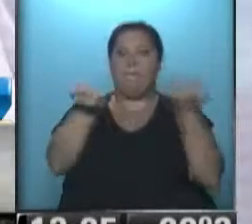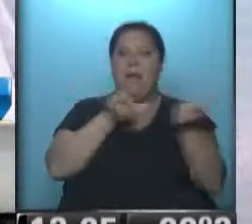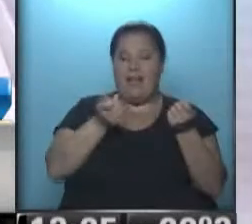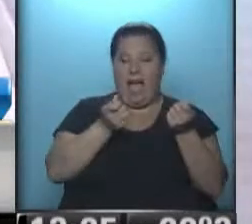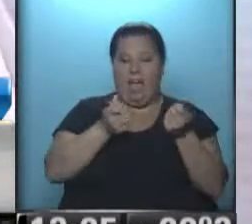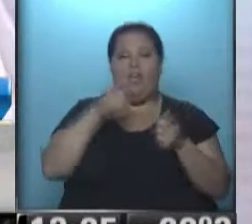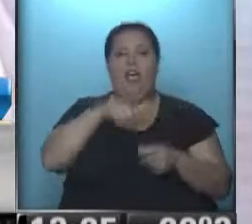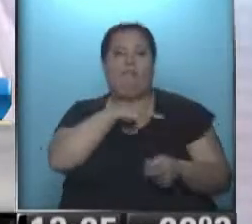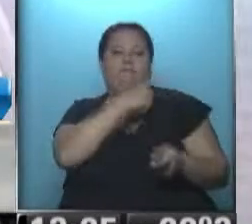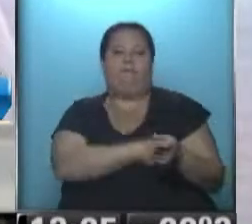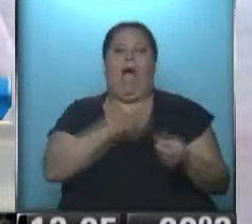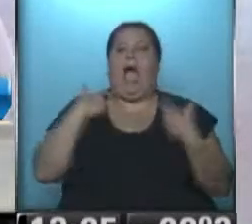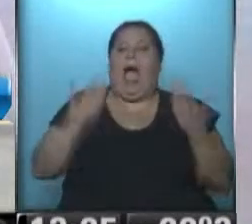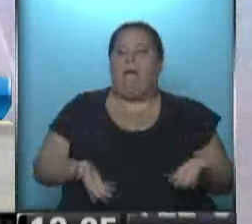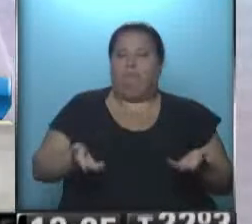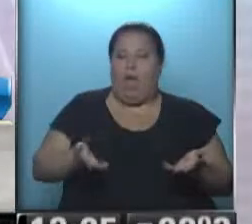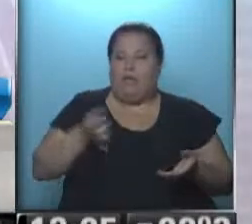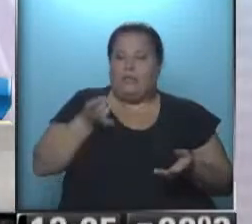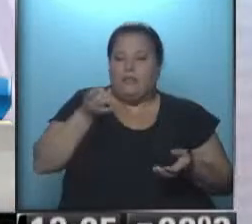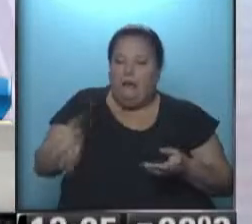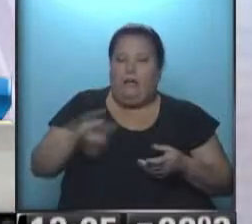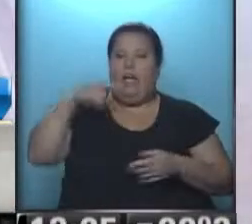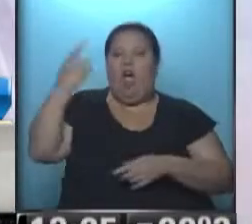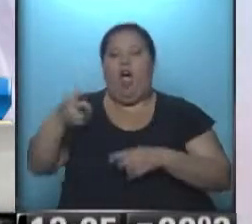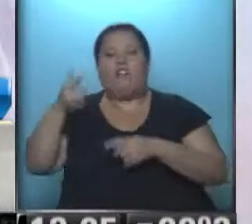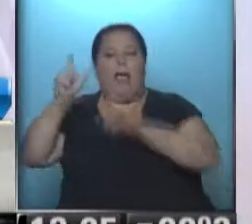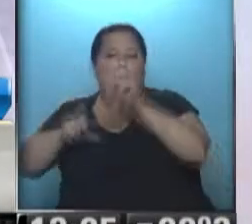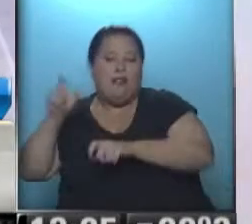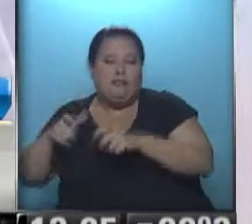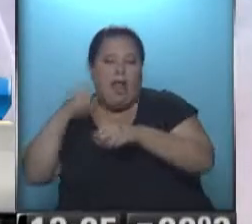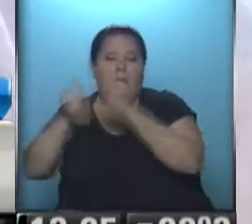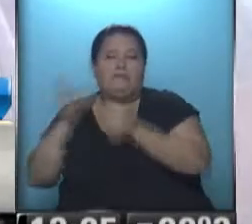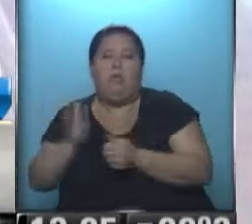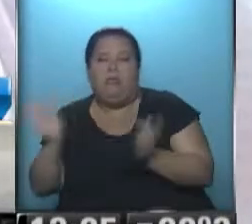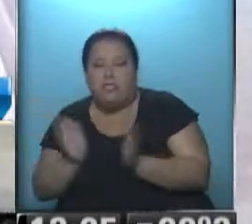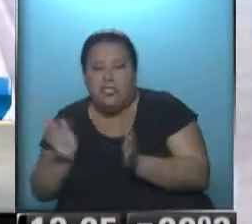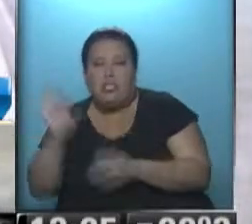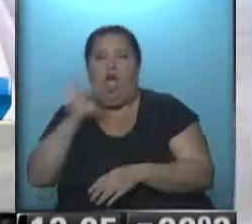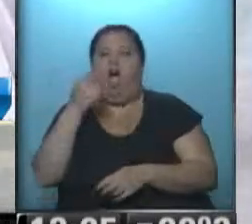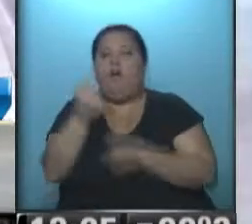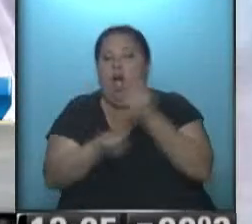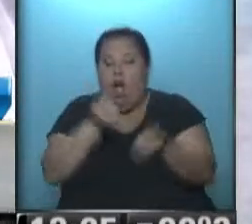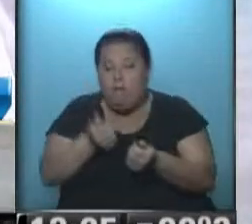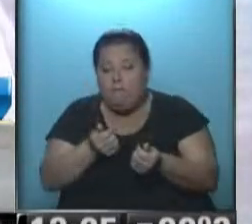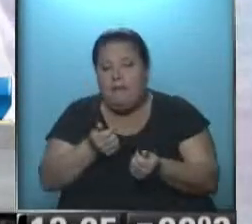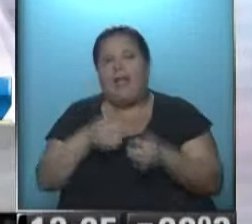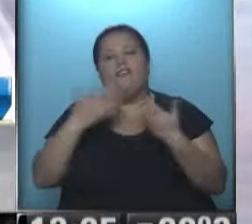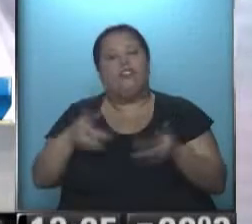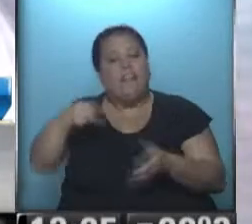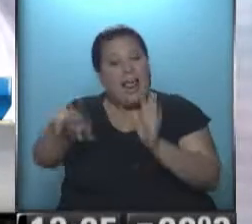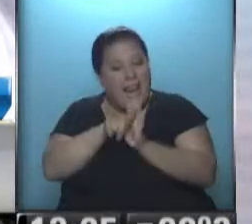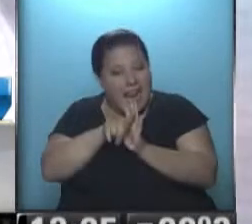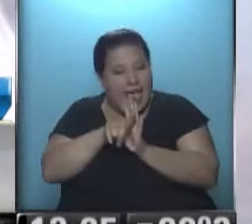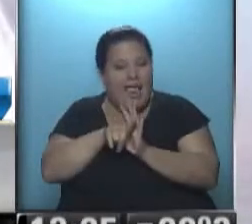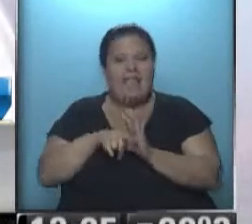y ejerce ese poder para abusarse de algún actor más débil, que puede ser un pequeño productor o un consumidor, que a partir de esta ley,